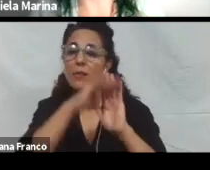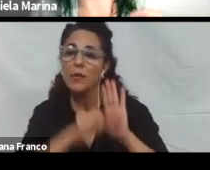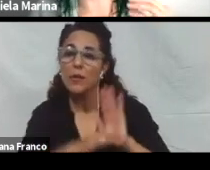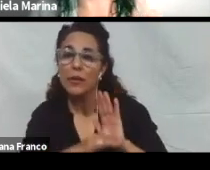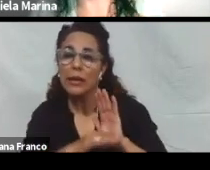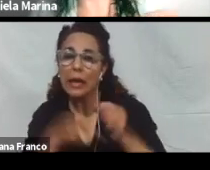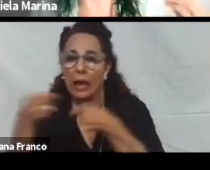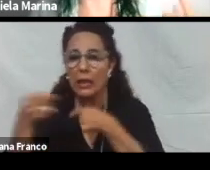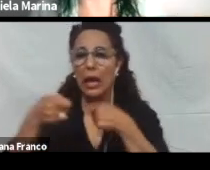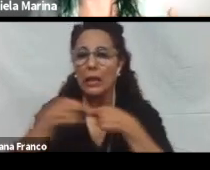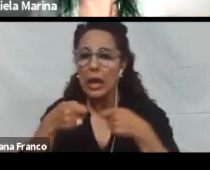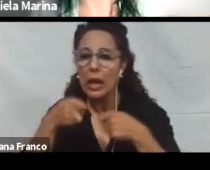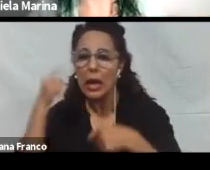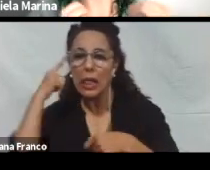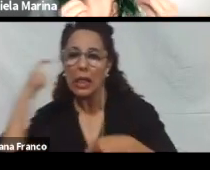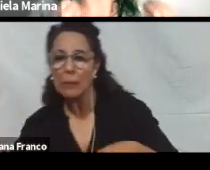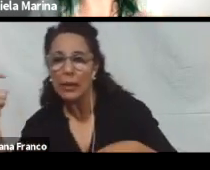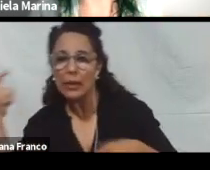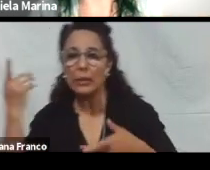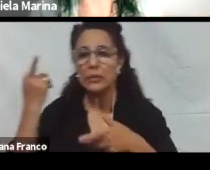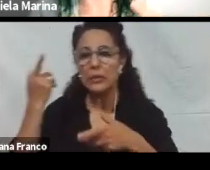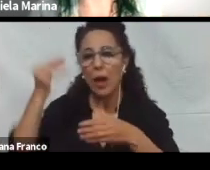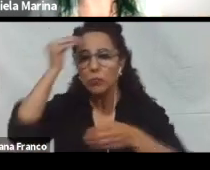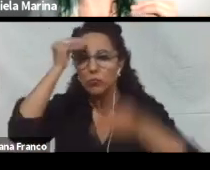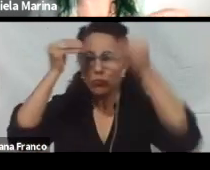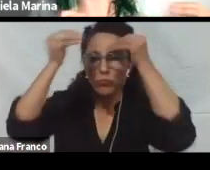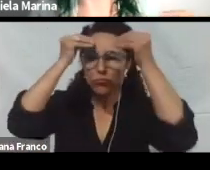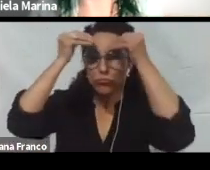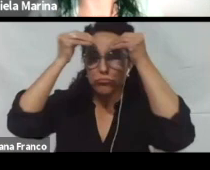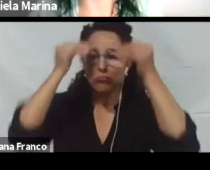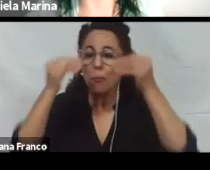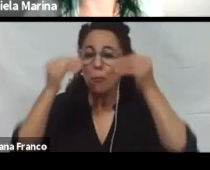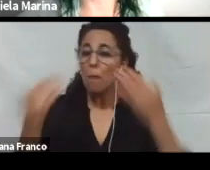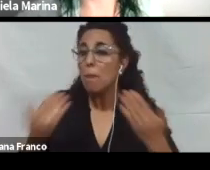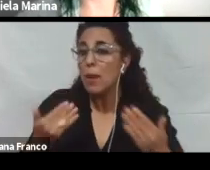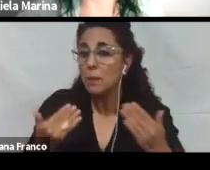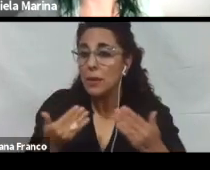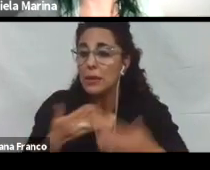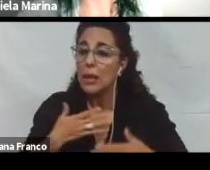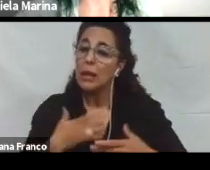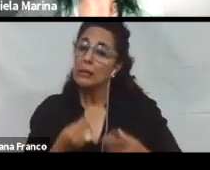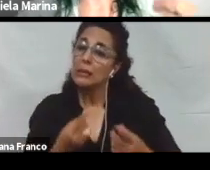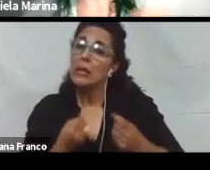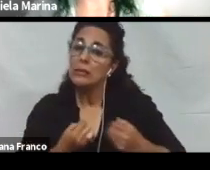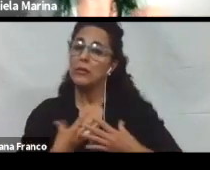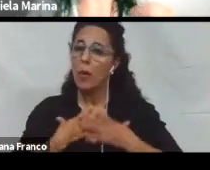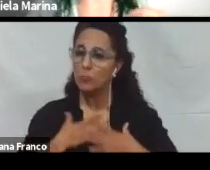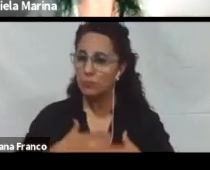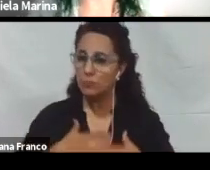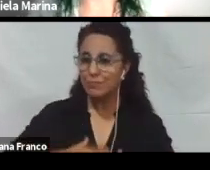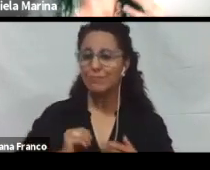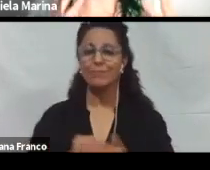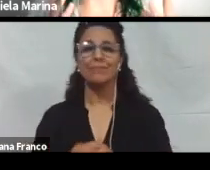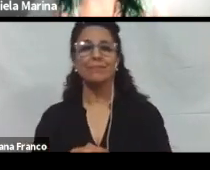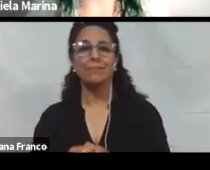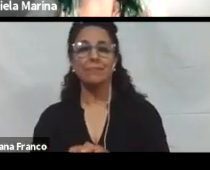de enseñanza y aprendizaje que nos permitan satisfacer cada una de estas necesidades. Y acá es donde